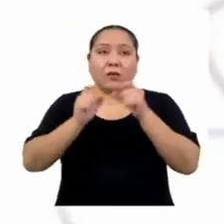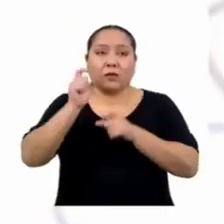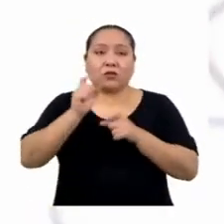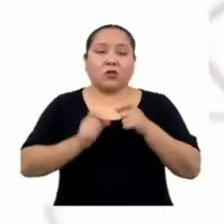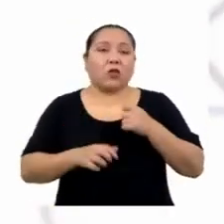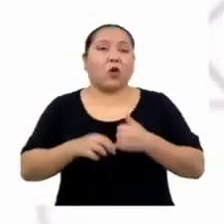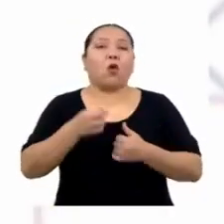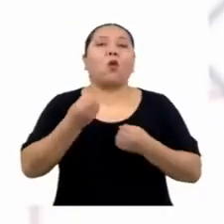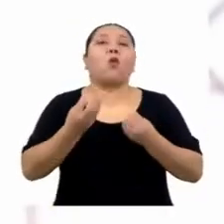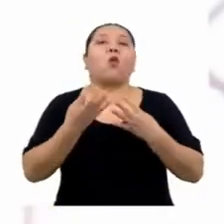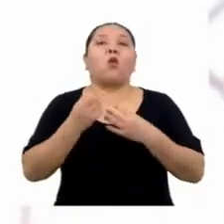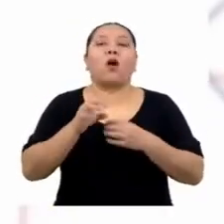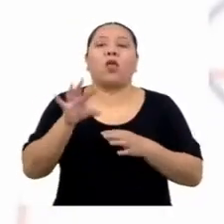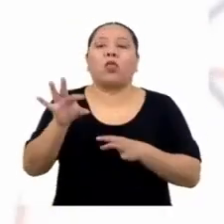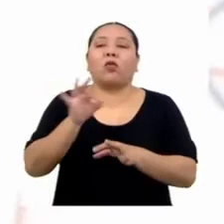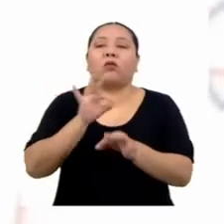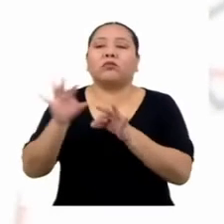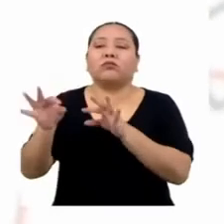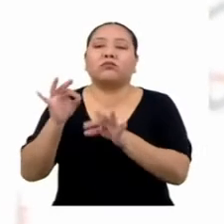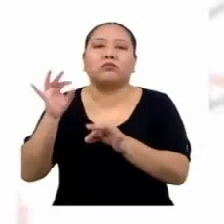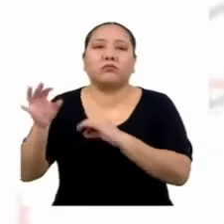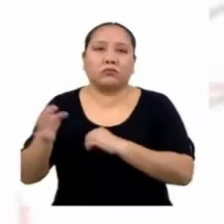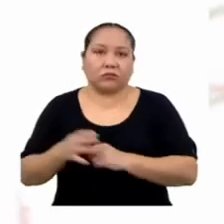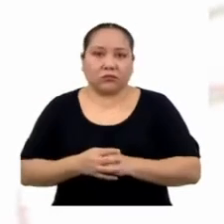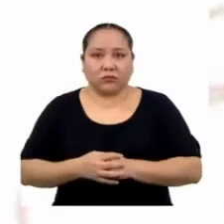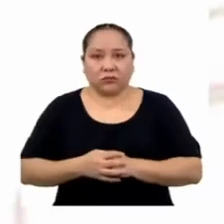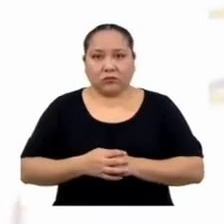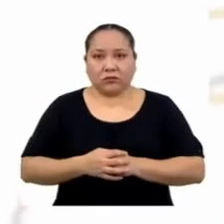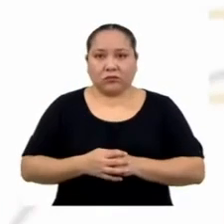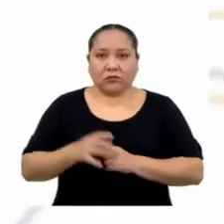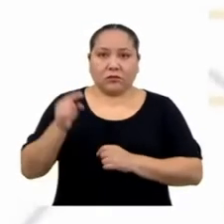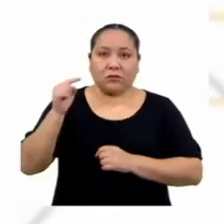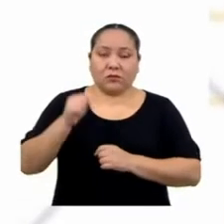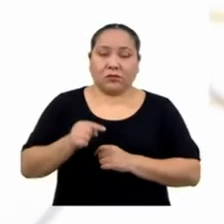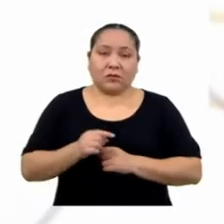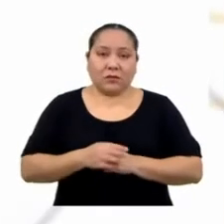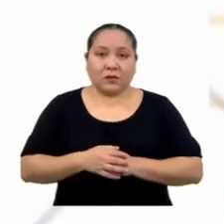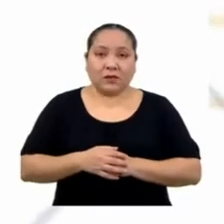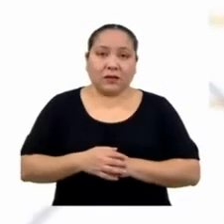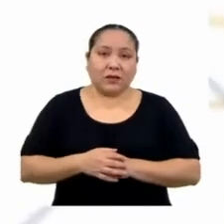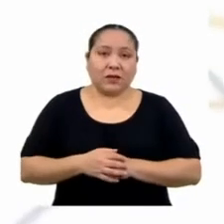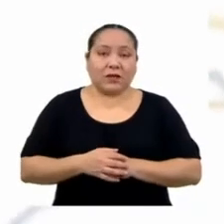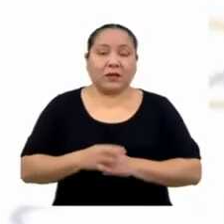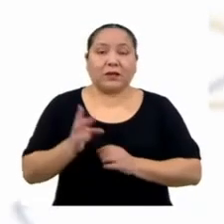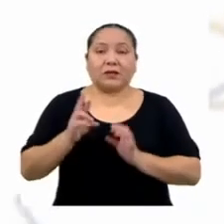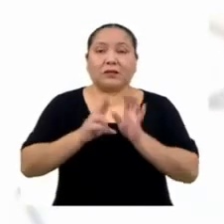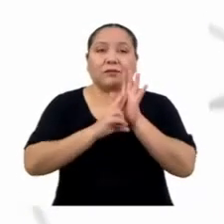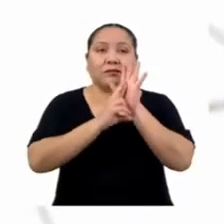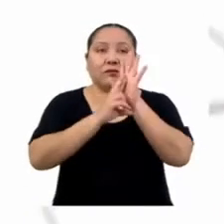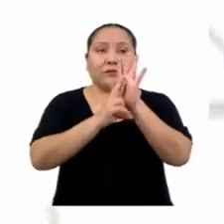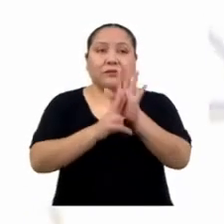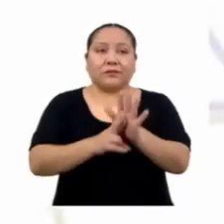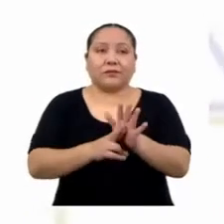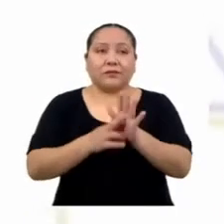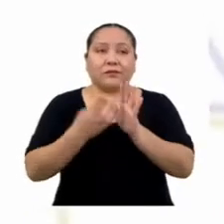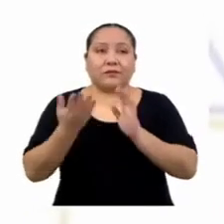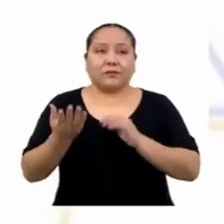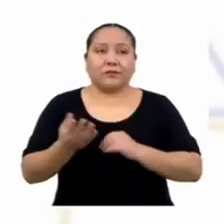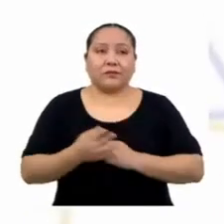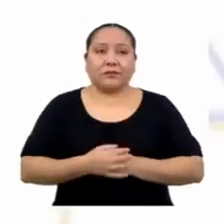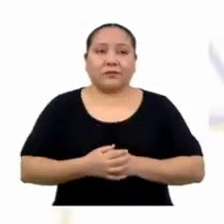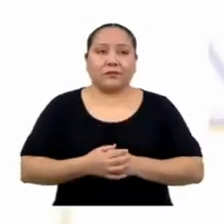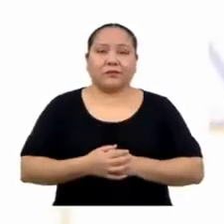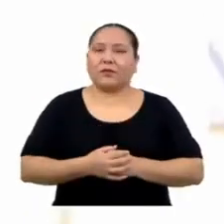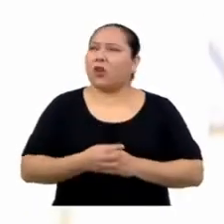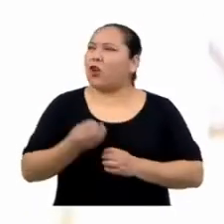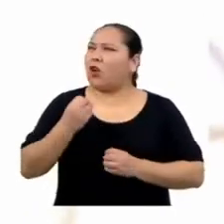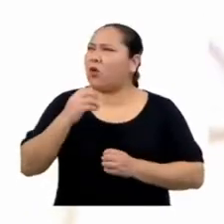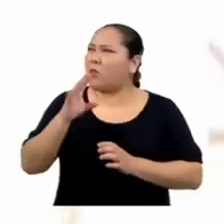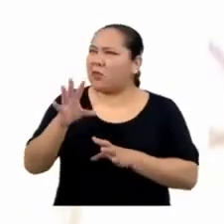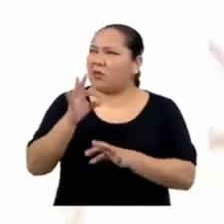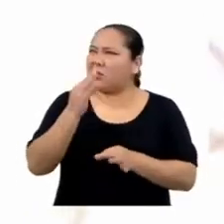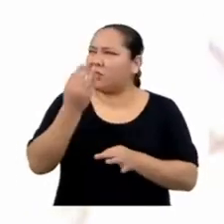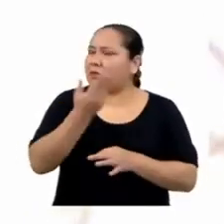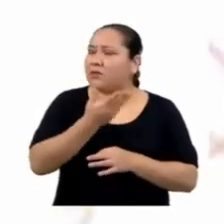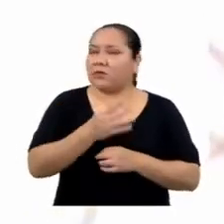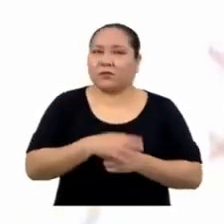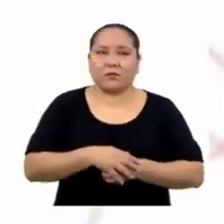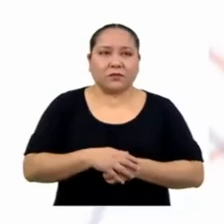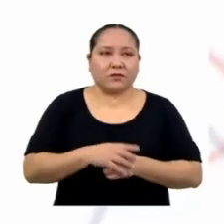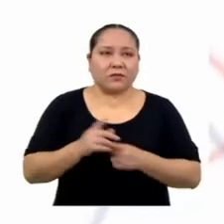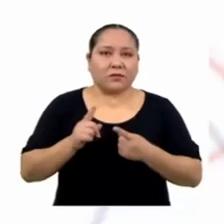proporcional de cada grupo o estrato. La muestra proporcional está representada por... ¿Eso cómo lo logramos?